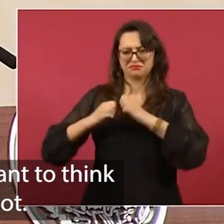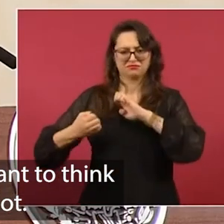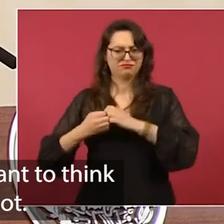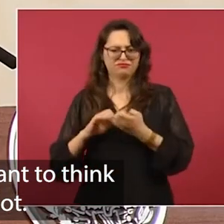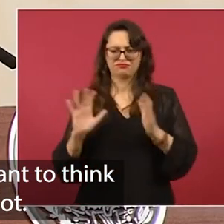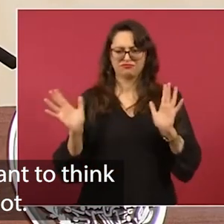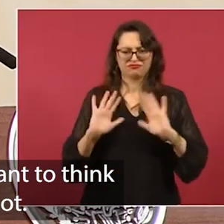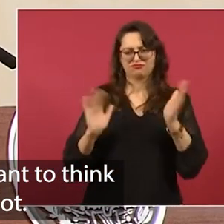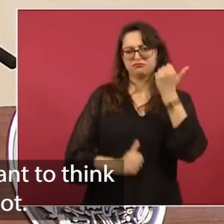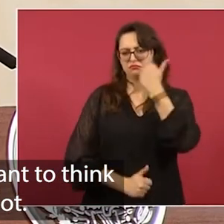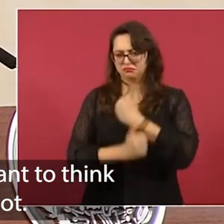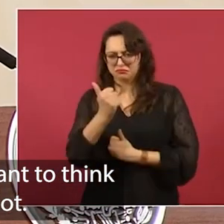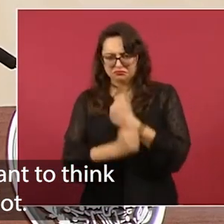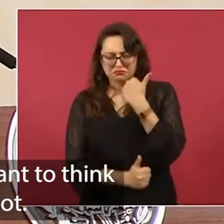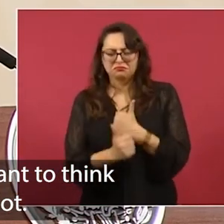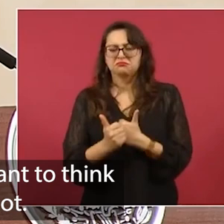adversarios.